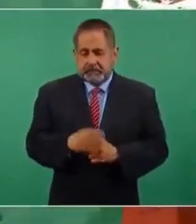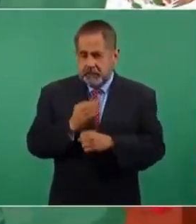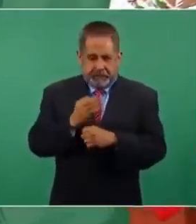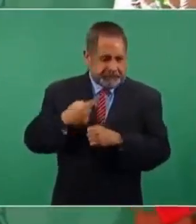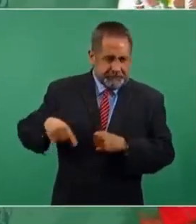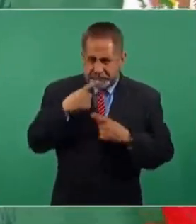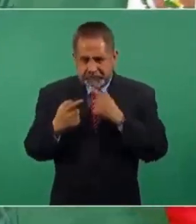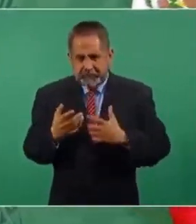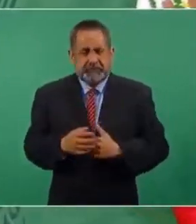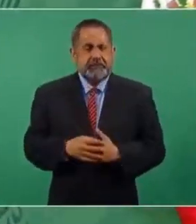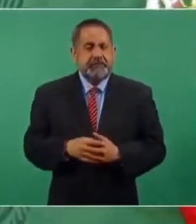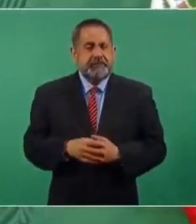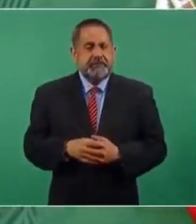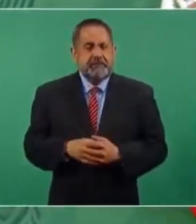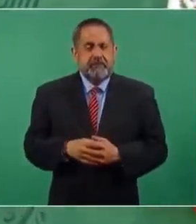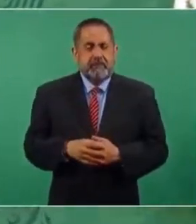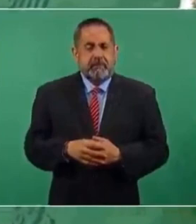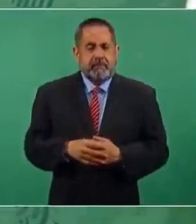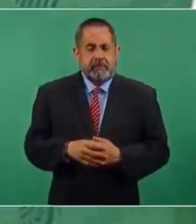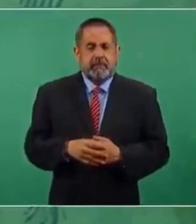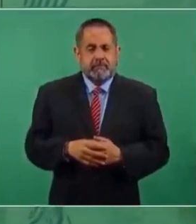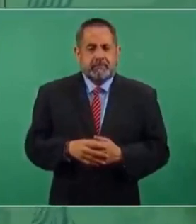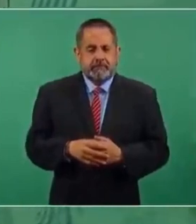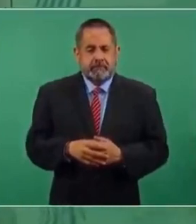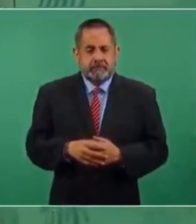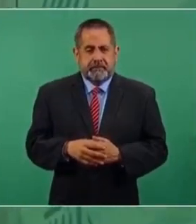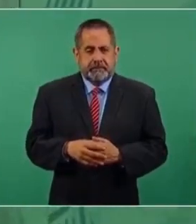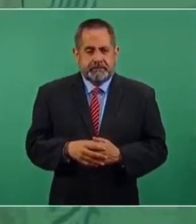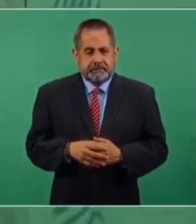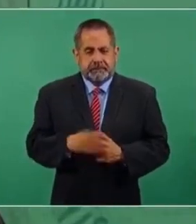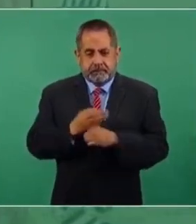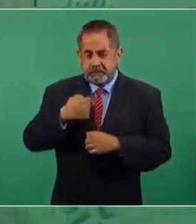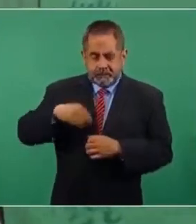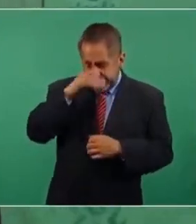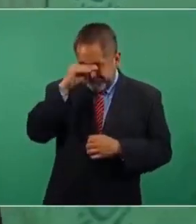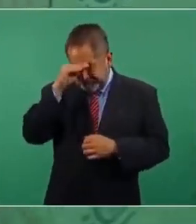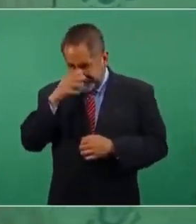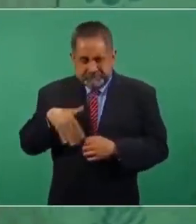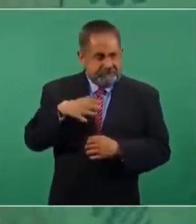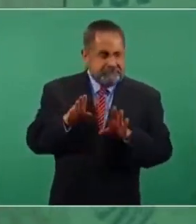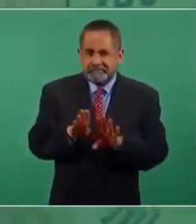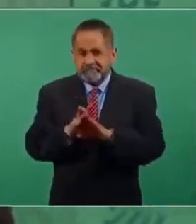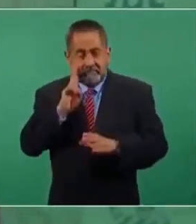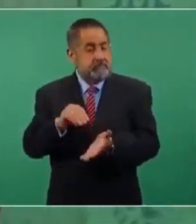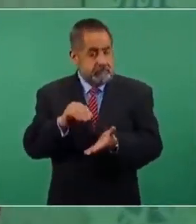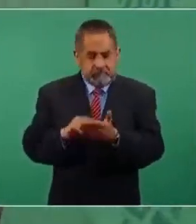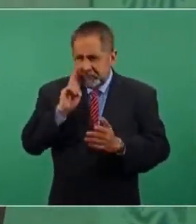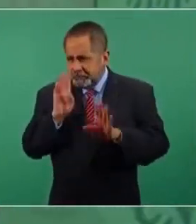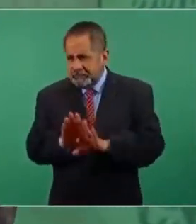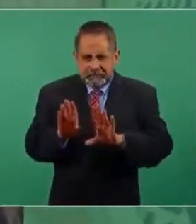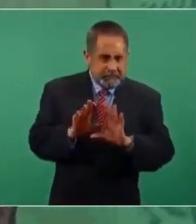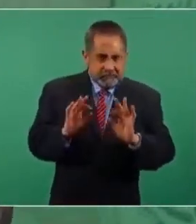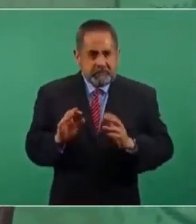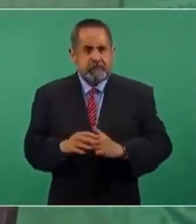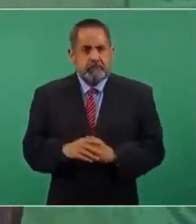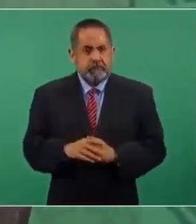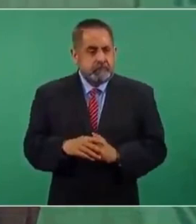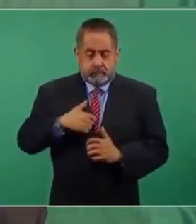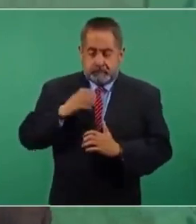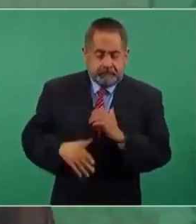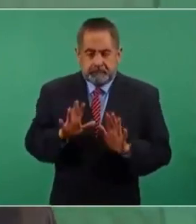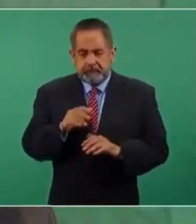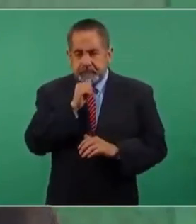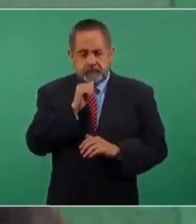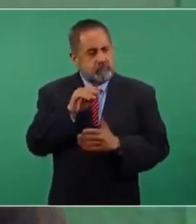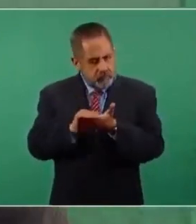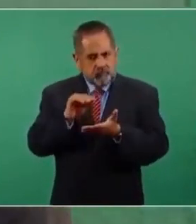estamos buscando, todavía no dejamos de buscar,